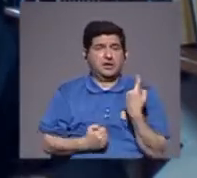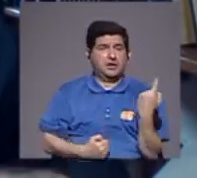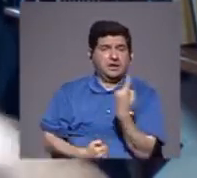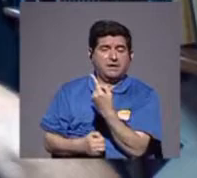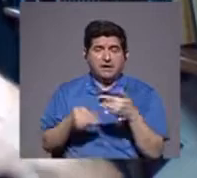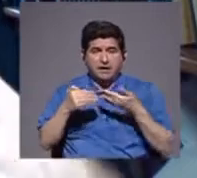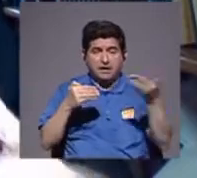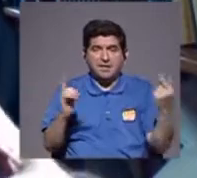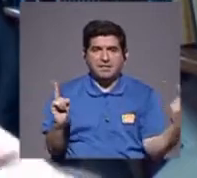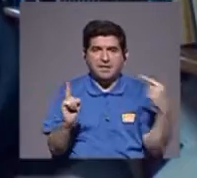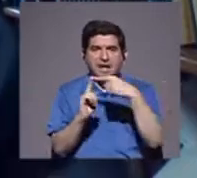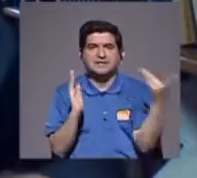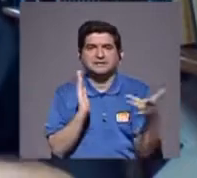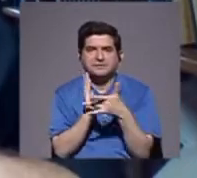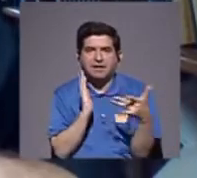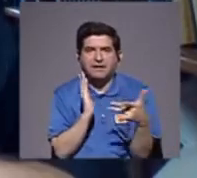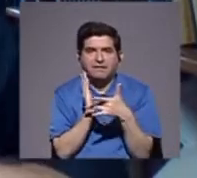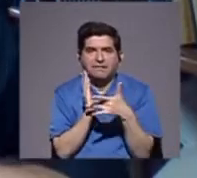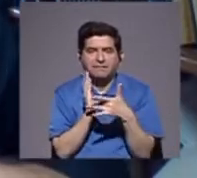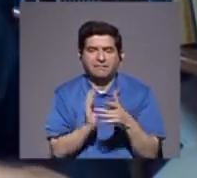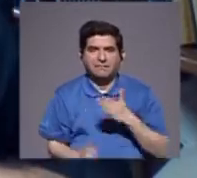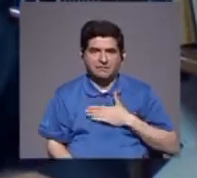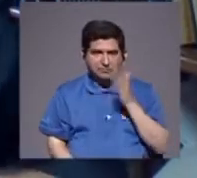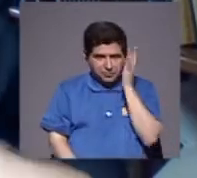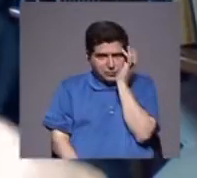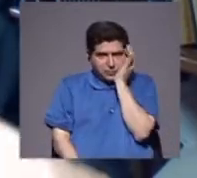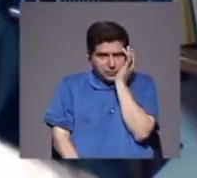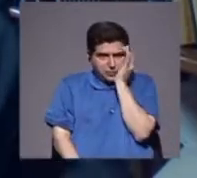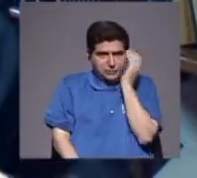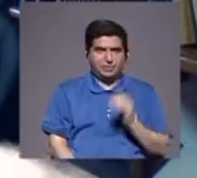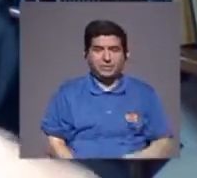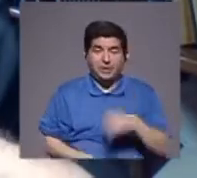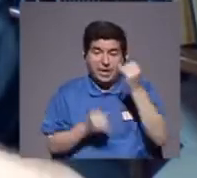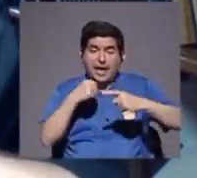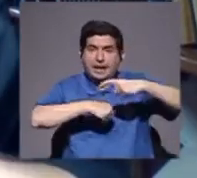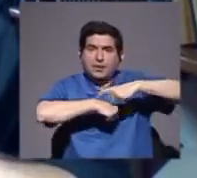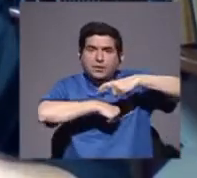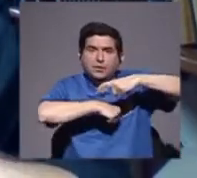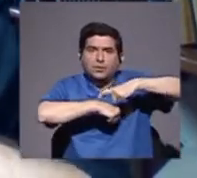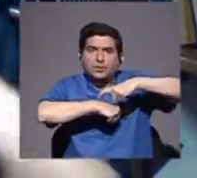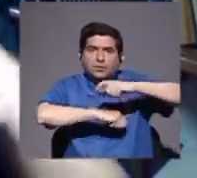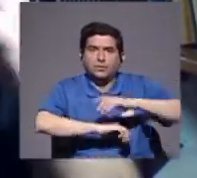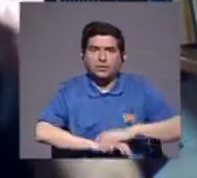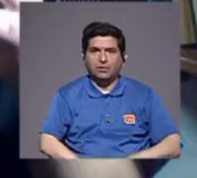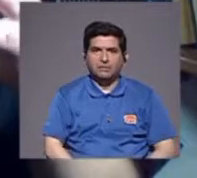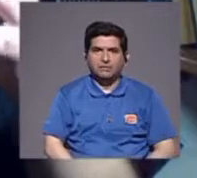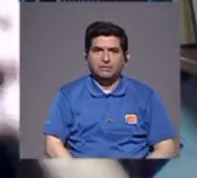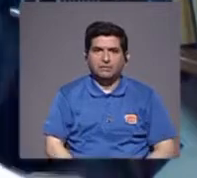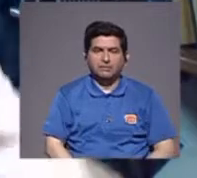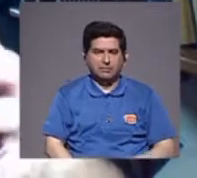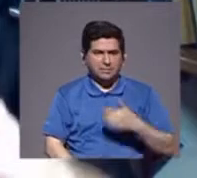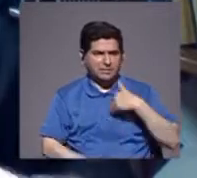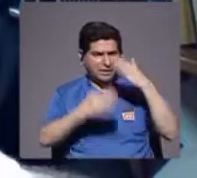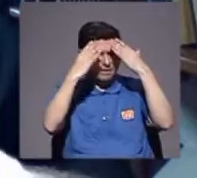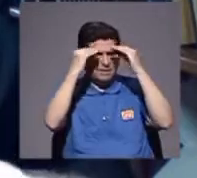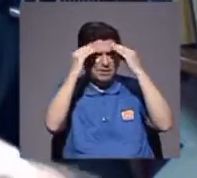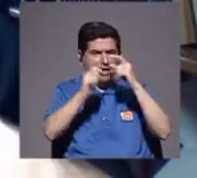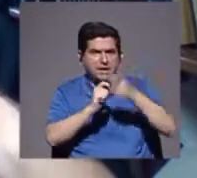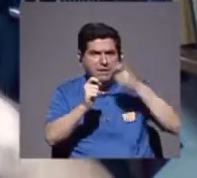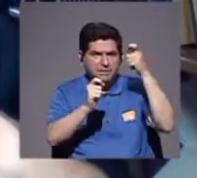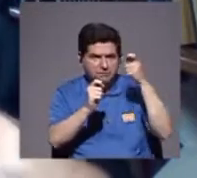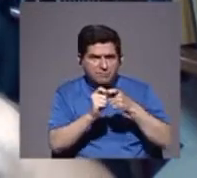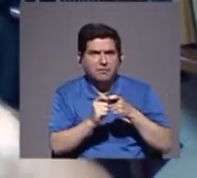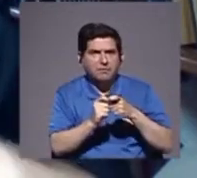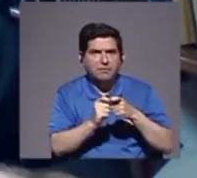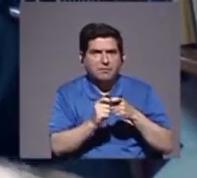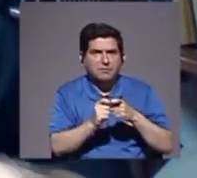incluyendo, hasta la tecnología, me preocupa muchísimo, que últimamente, hemos estado recibiendo, informes concretos,